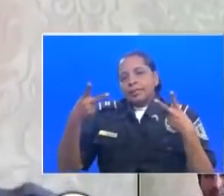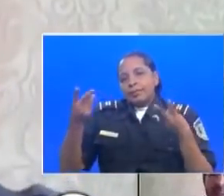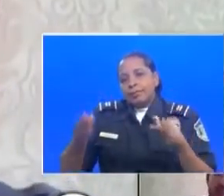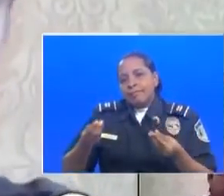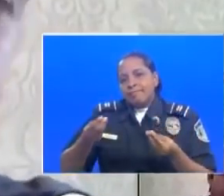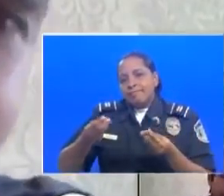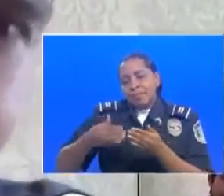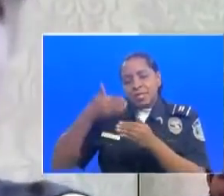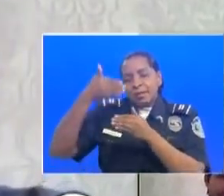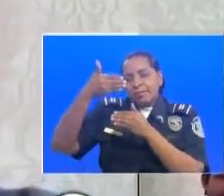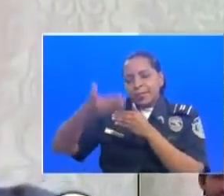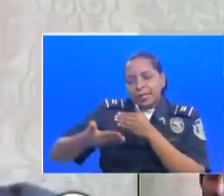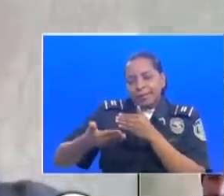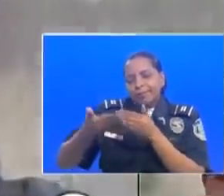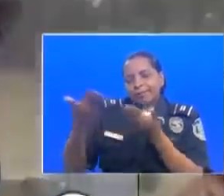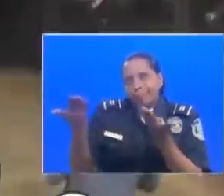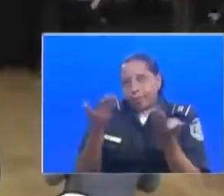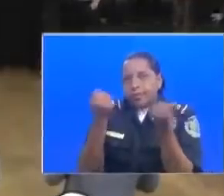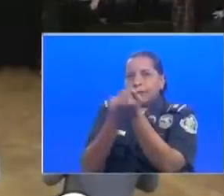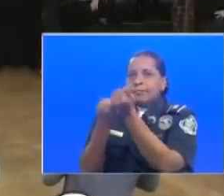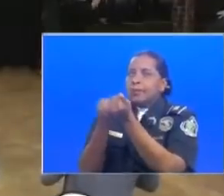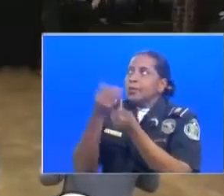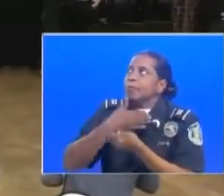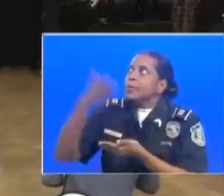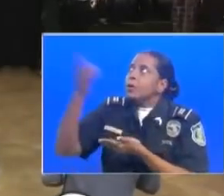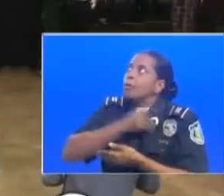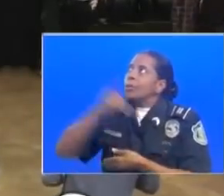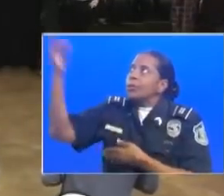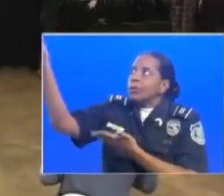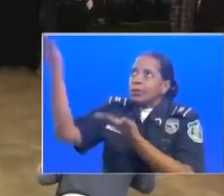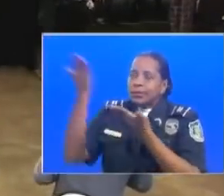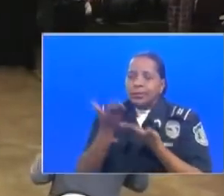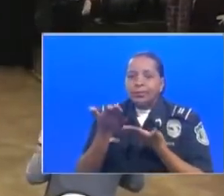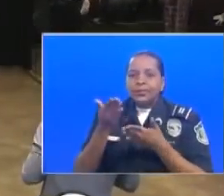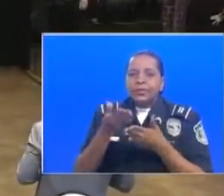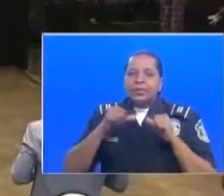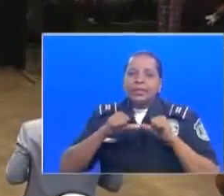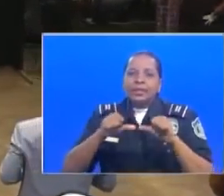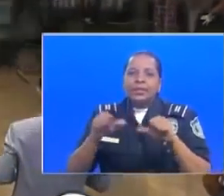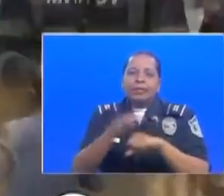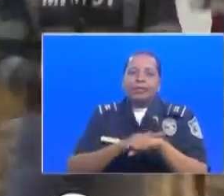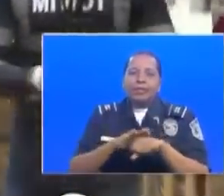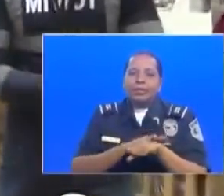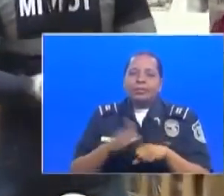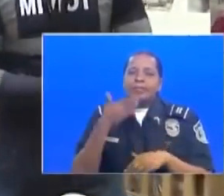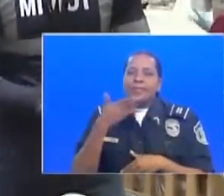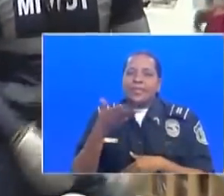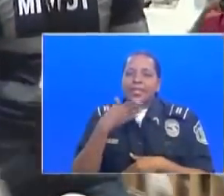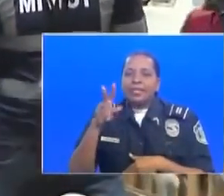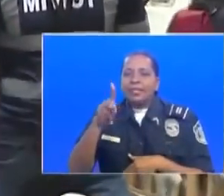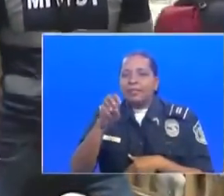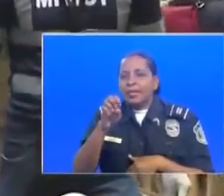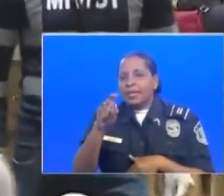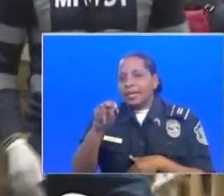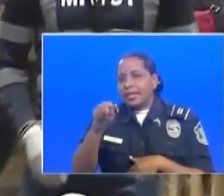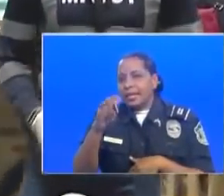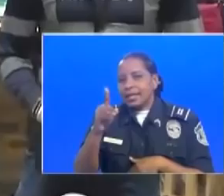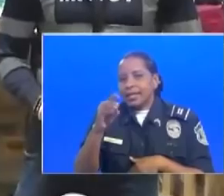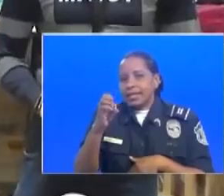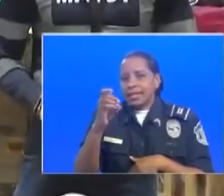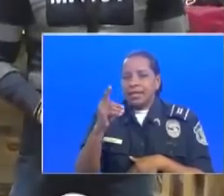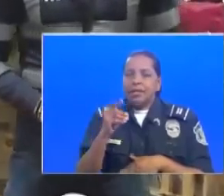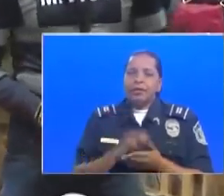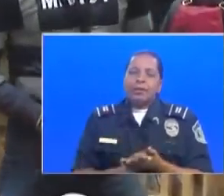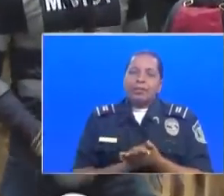recompensa. Eso es una ley. Y eso es así hoy y siempre. Así que sigan adelante. Gracias, Penedo, para ti también, por tomar tu